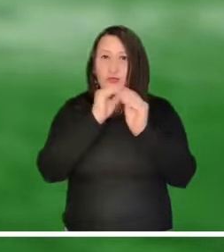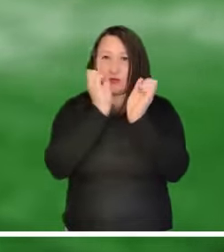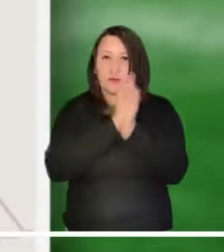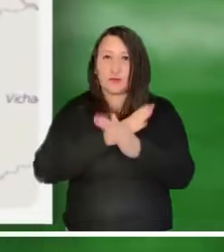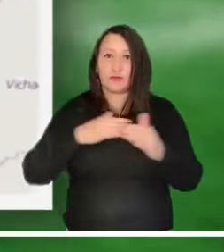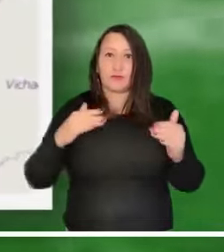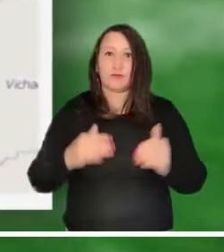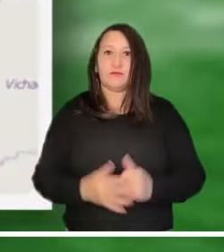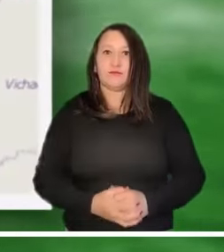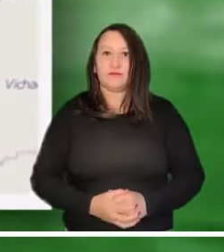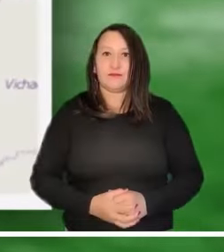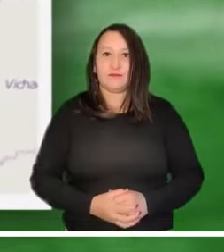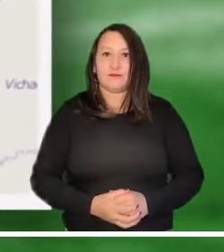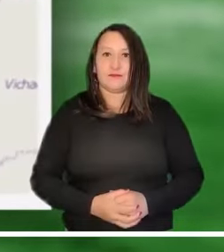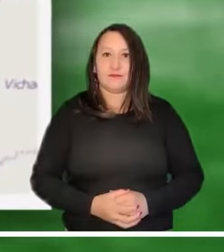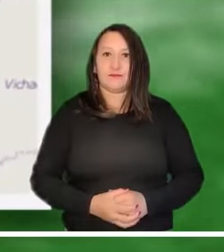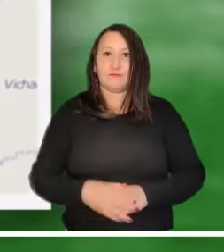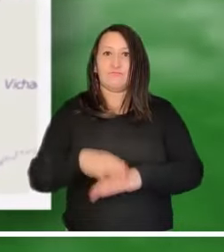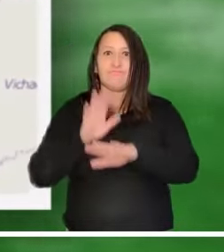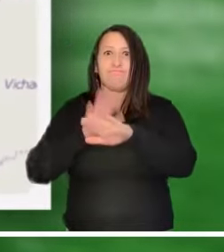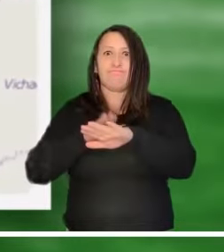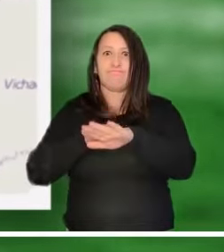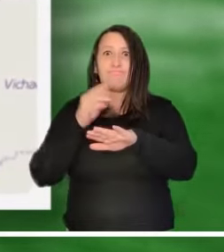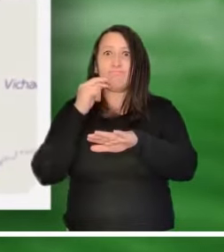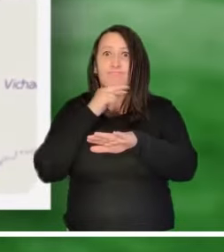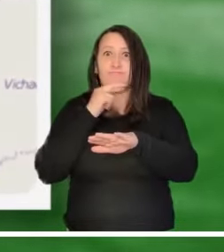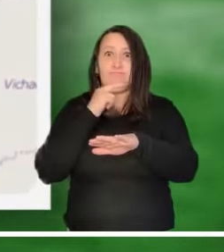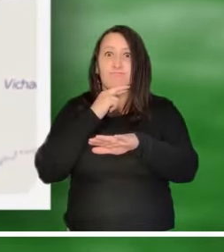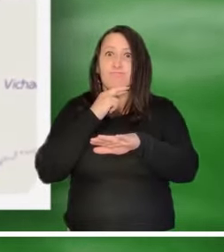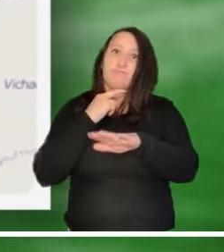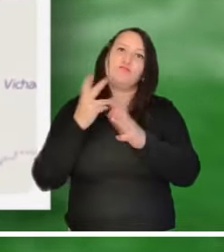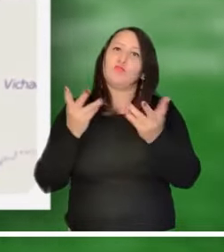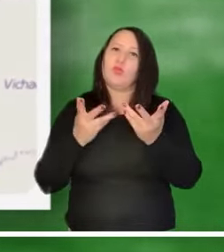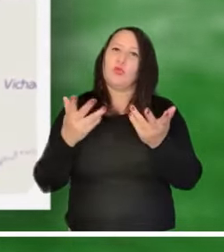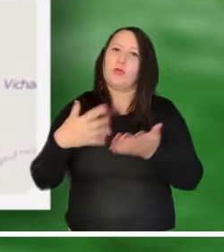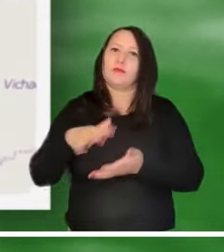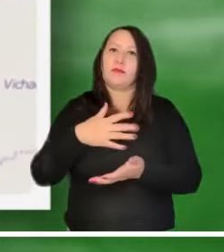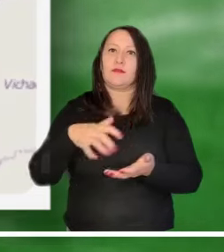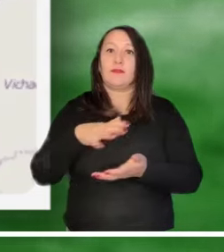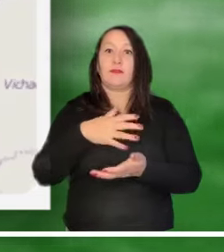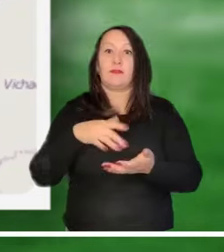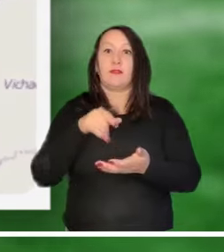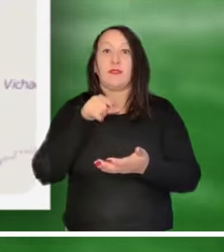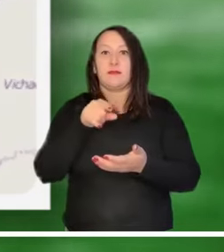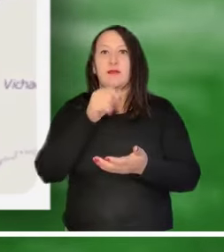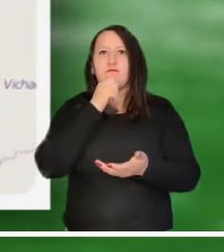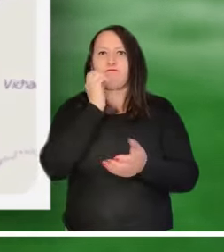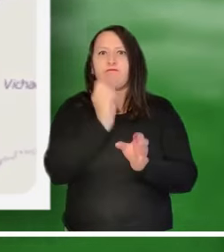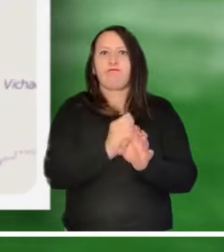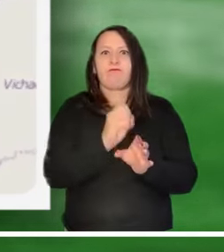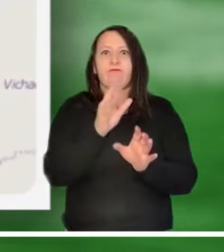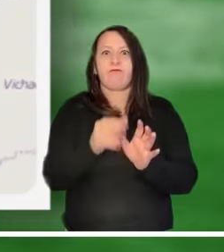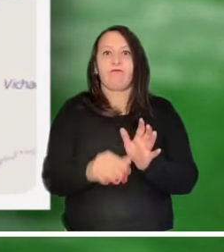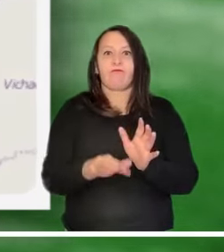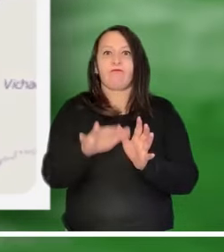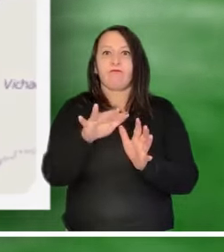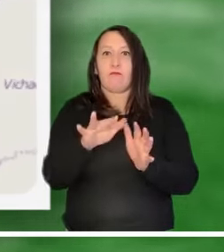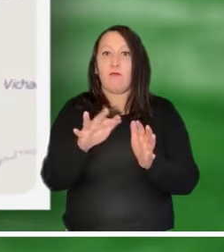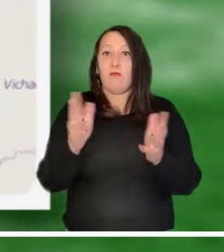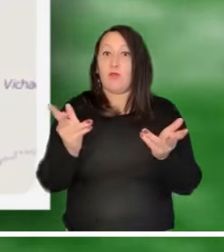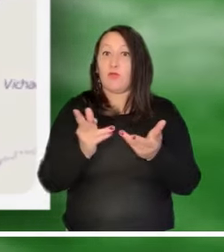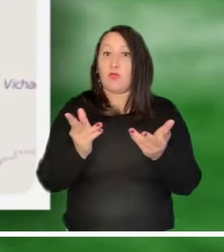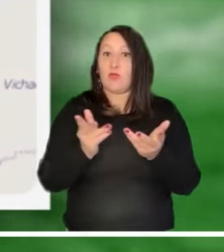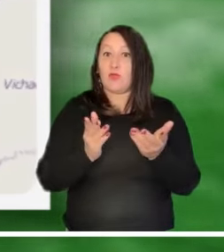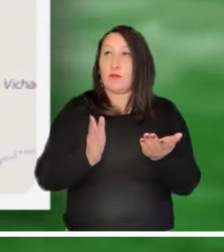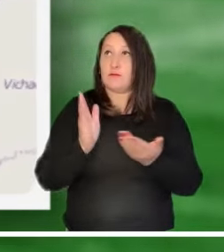madrugada. Alerta roja activamos en Santander debido a las inundaciones registradas en los municipios